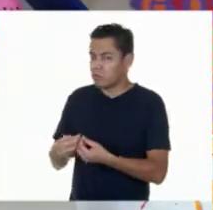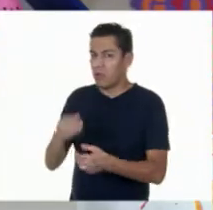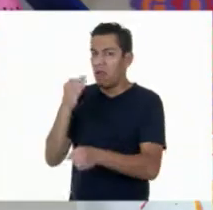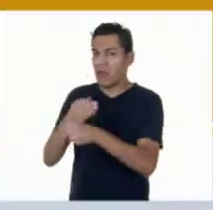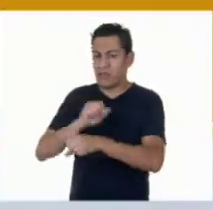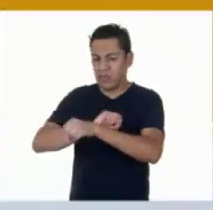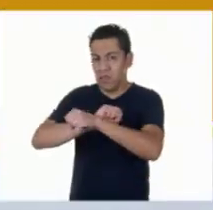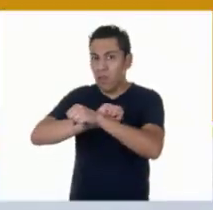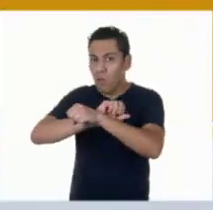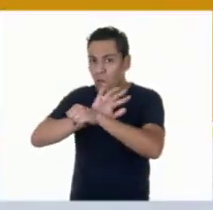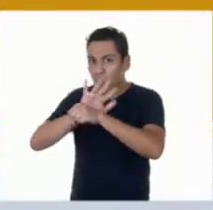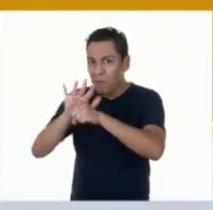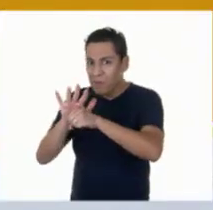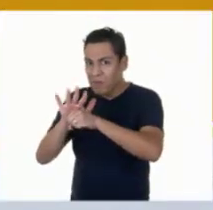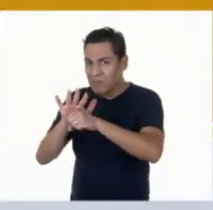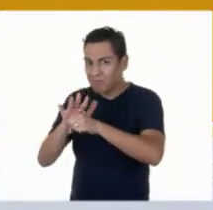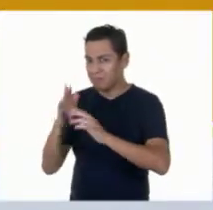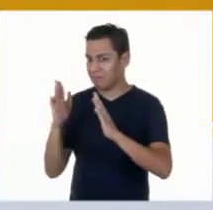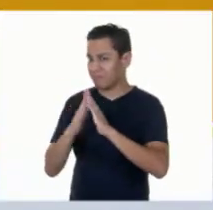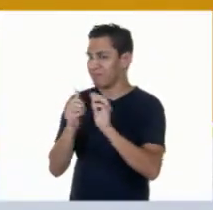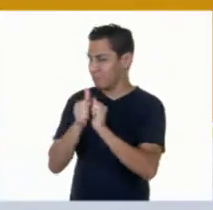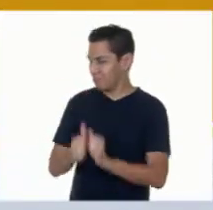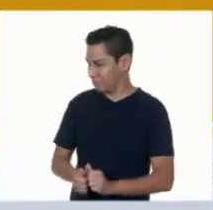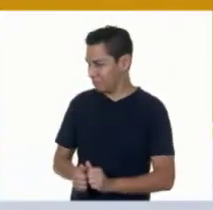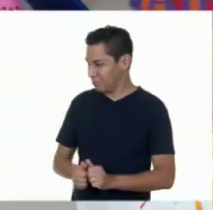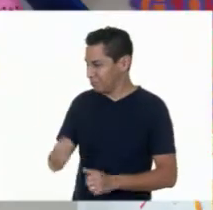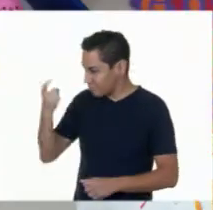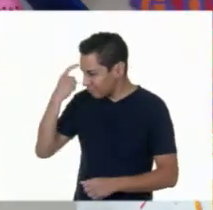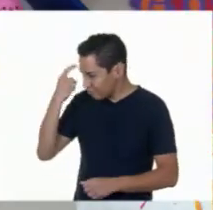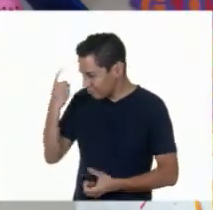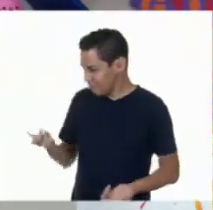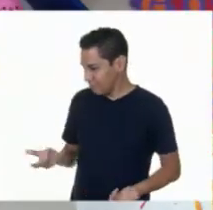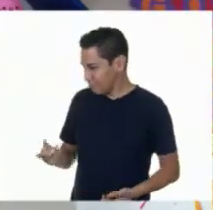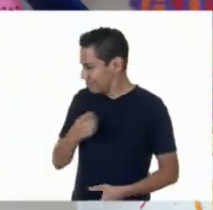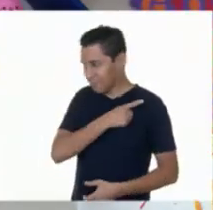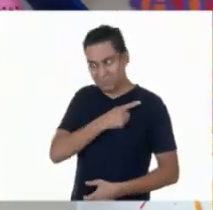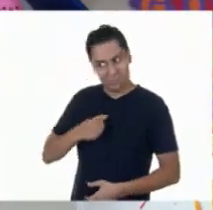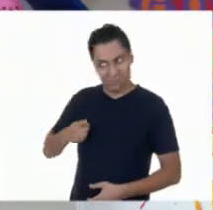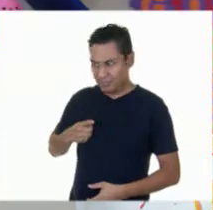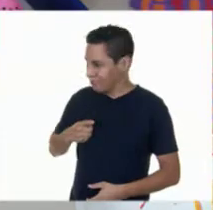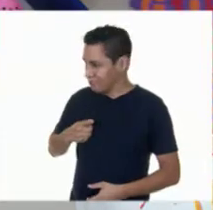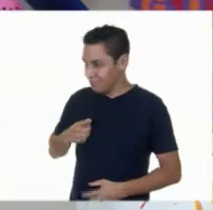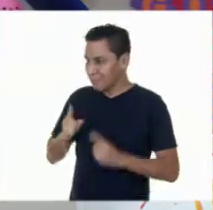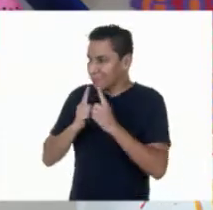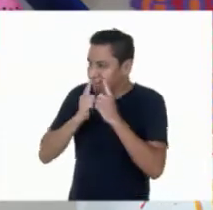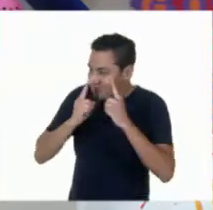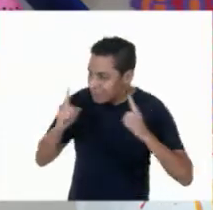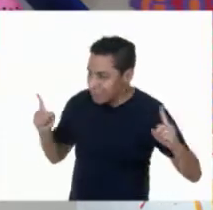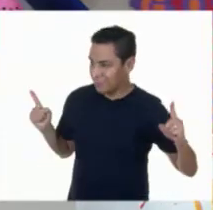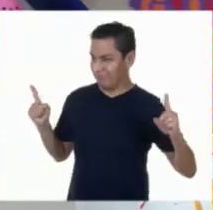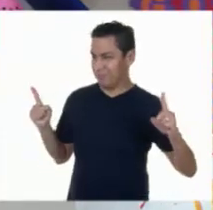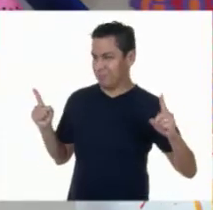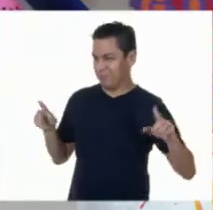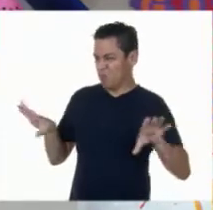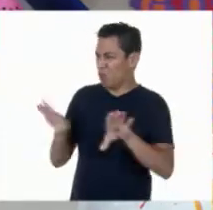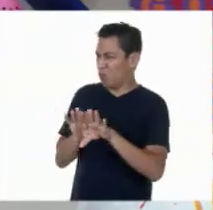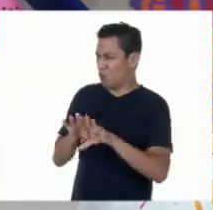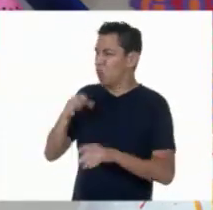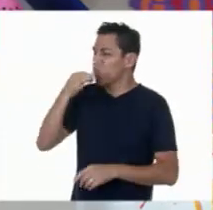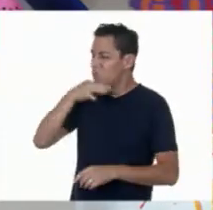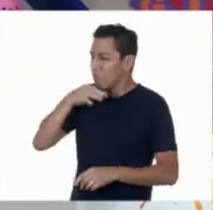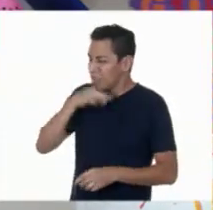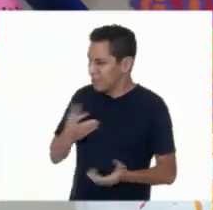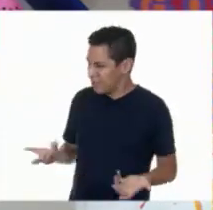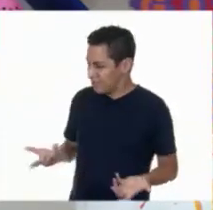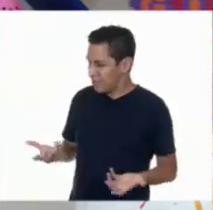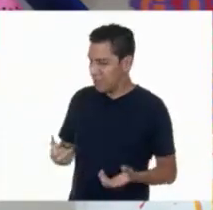reunión en plena pandemia. Recuerda, Gloria, que la sana distancia es importante y sobre todo quedarse